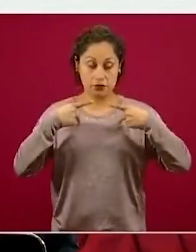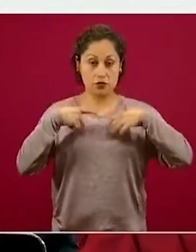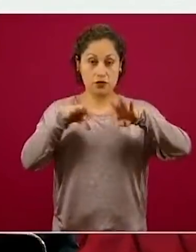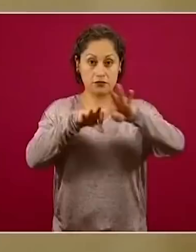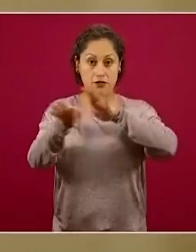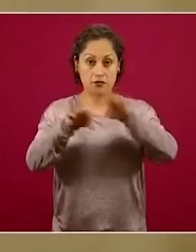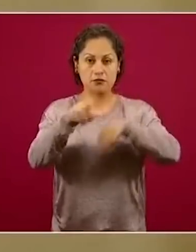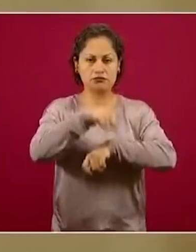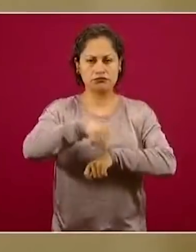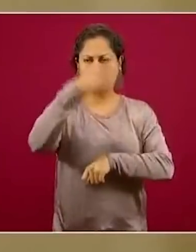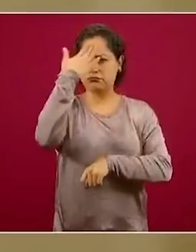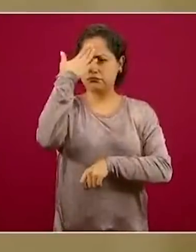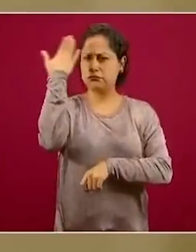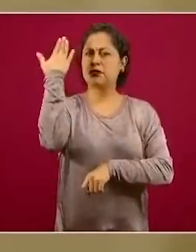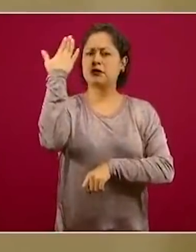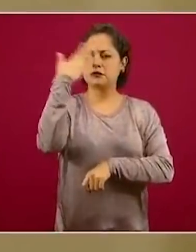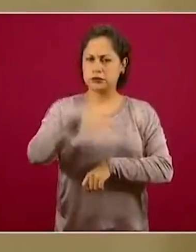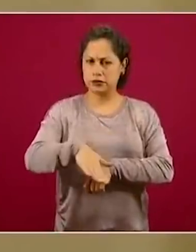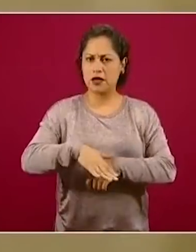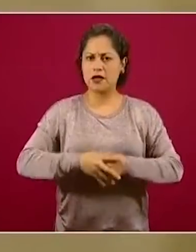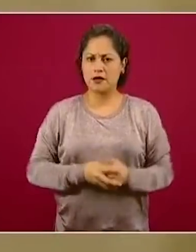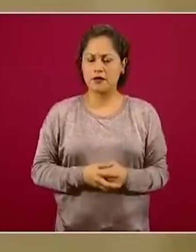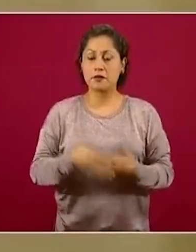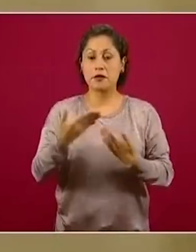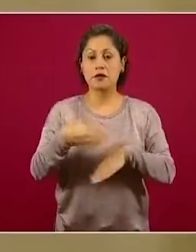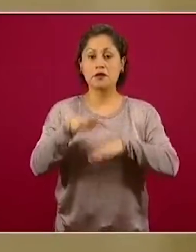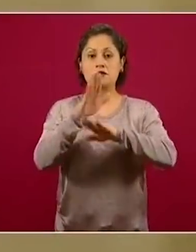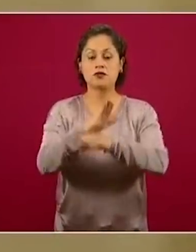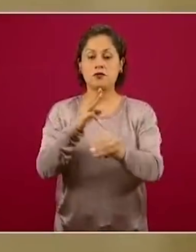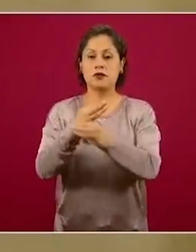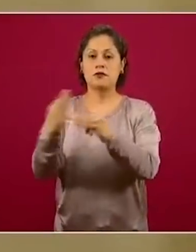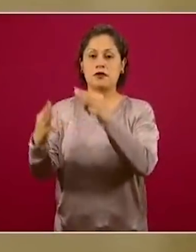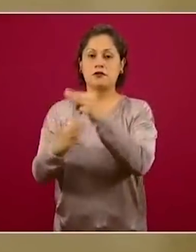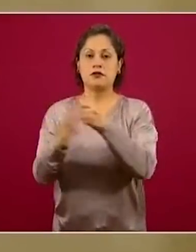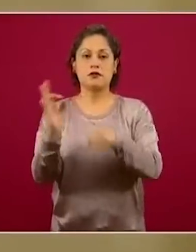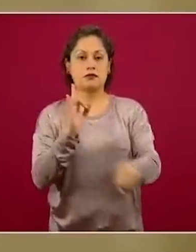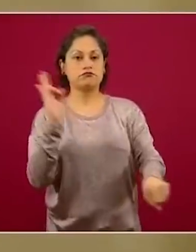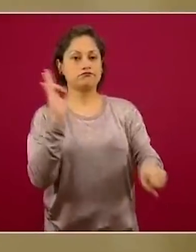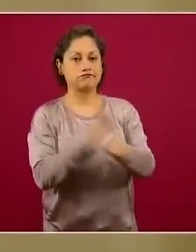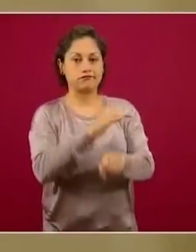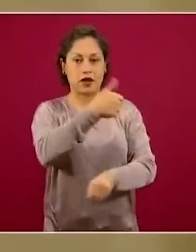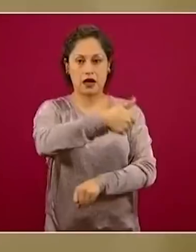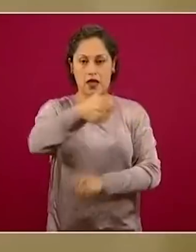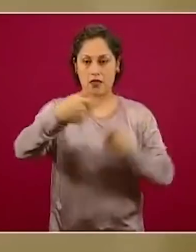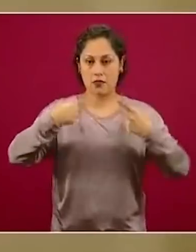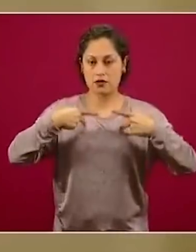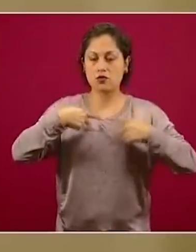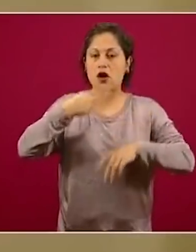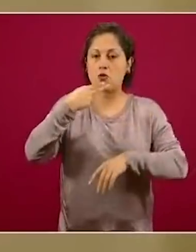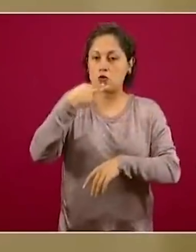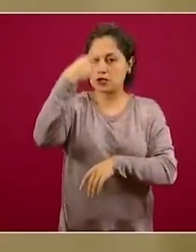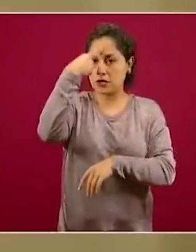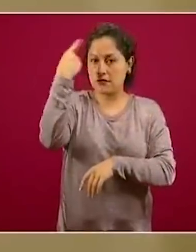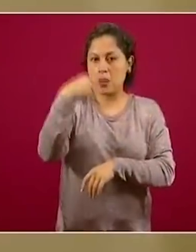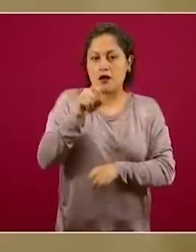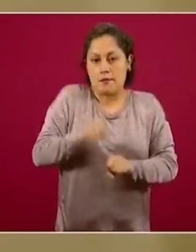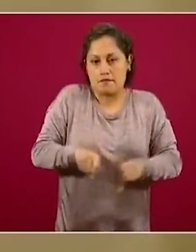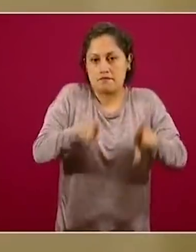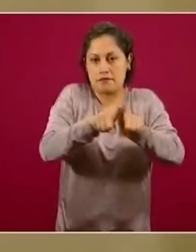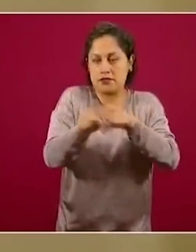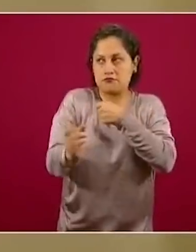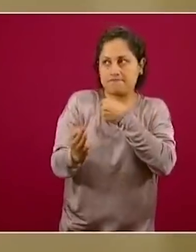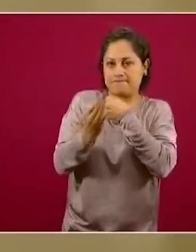muy bien capacitados del material de equipo de protección personal que deben de usar para protegerse ellos y para